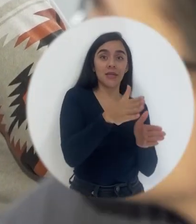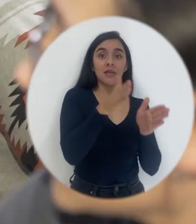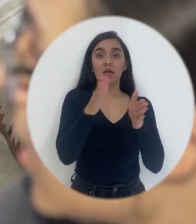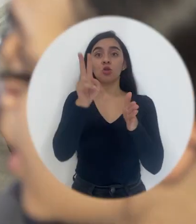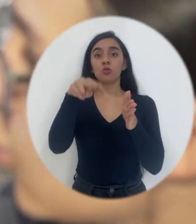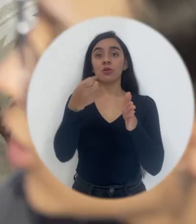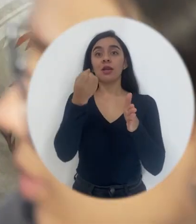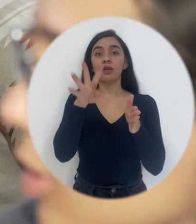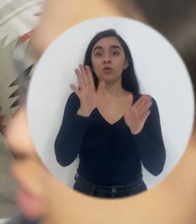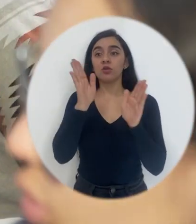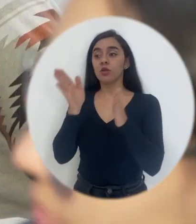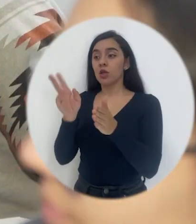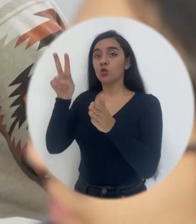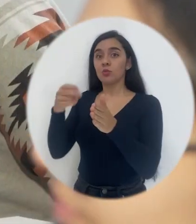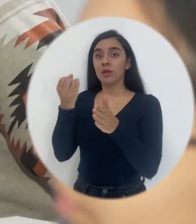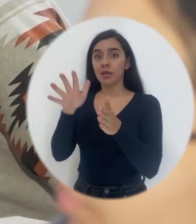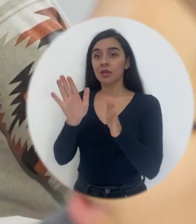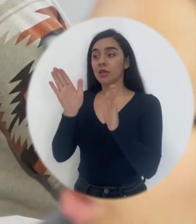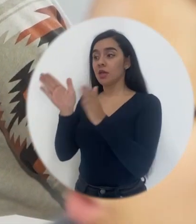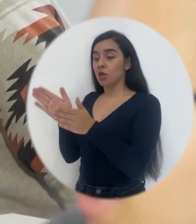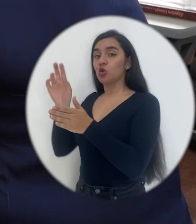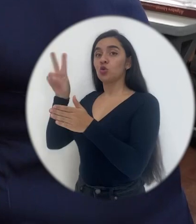2014, 2015 y 2016.